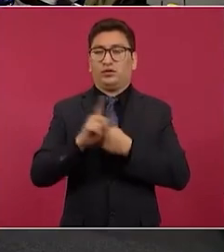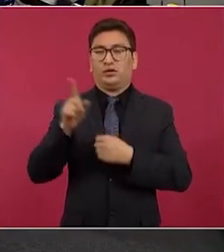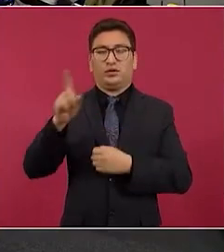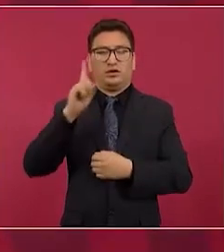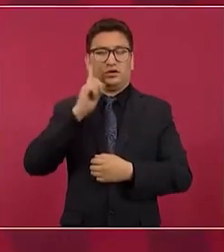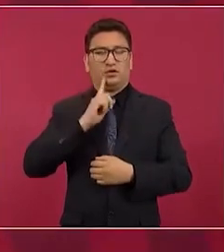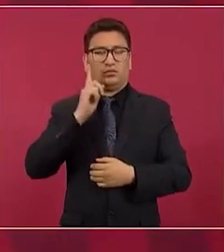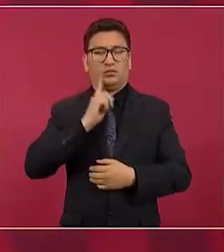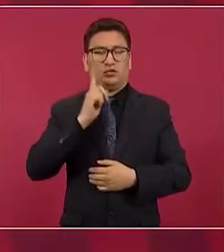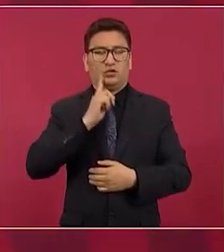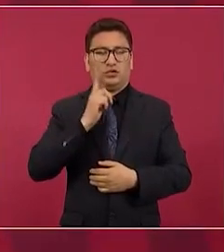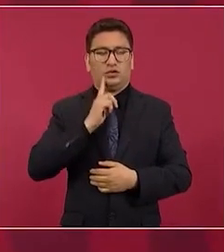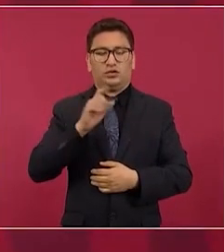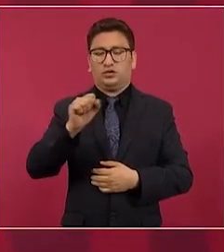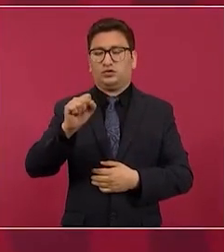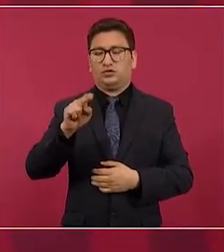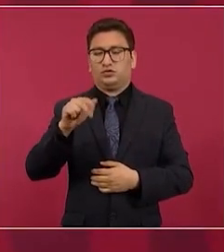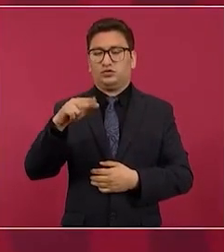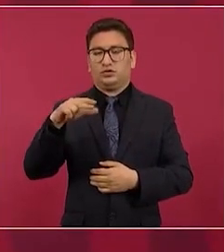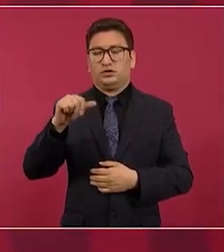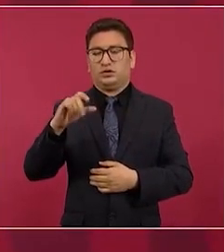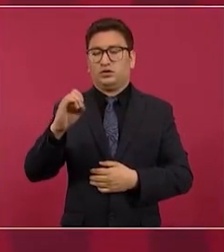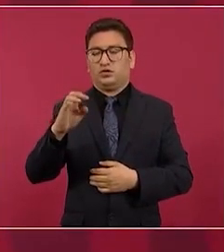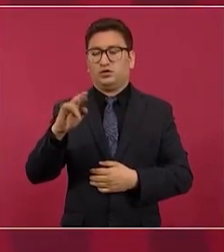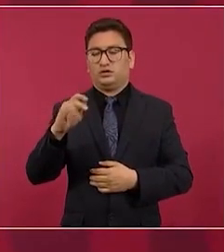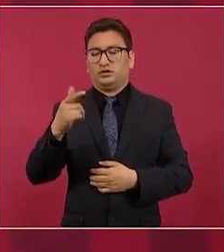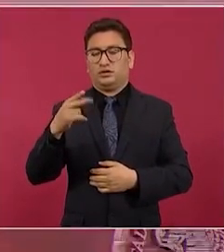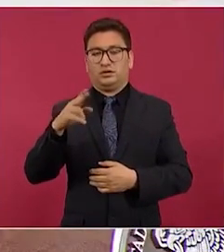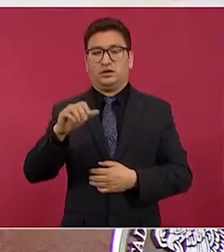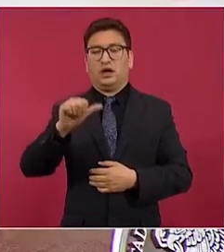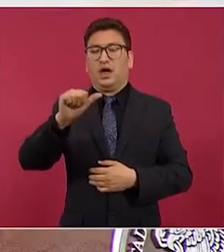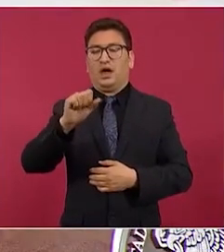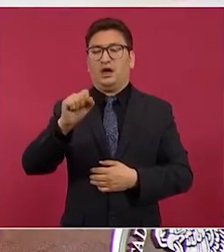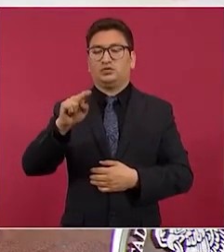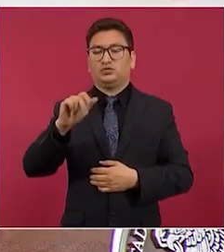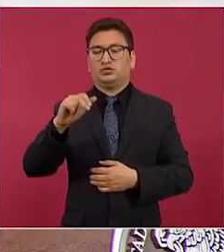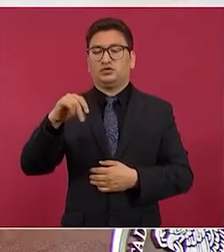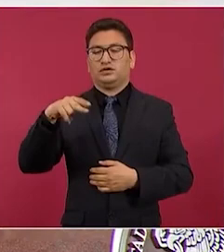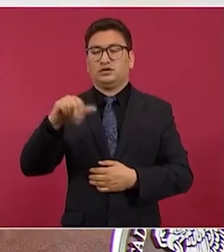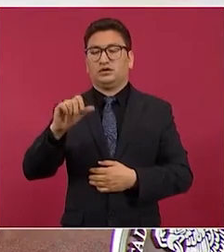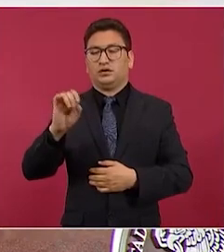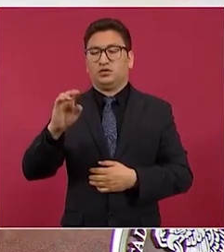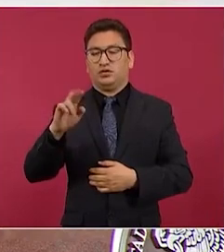Conductora Susana Orestigui, Azucena Orestigui,